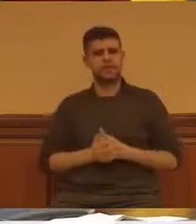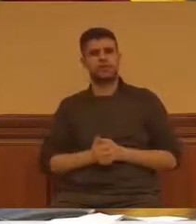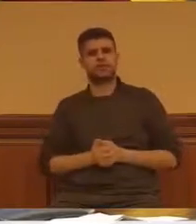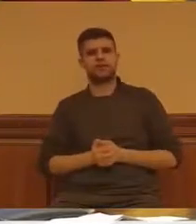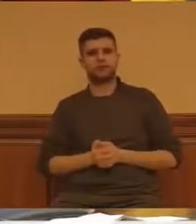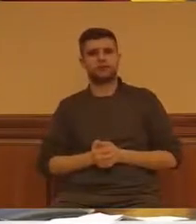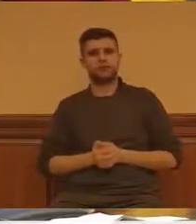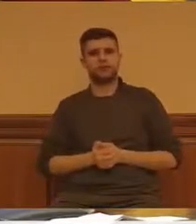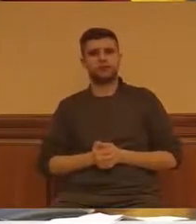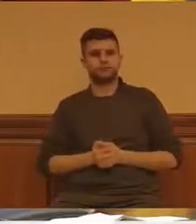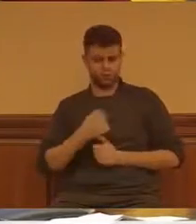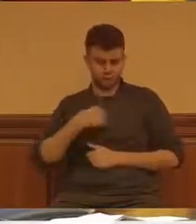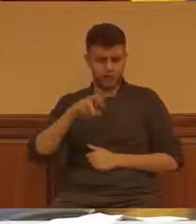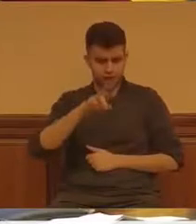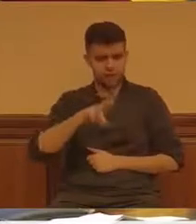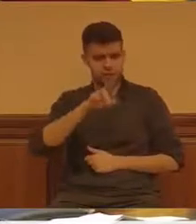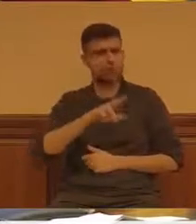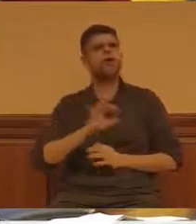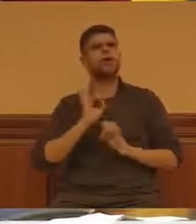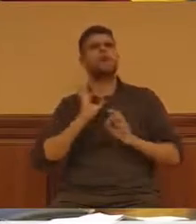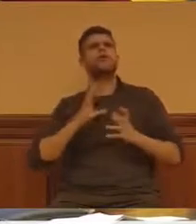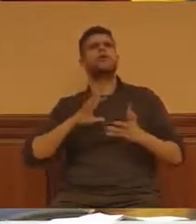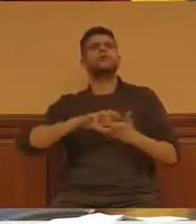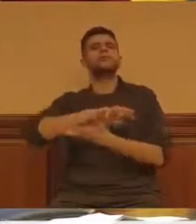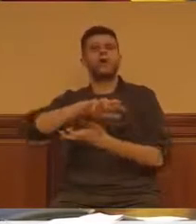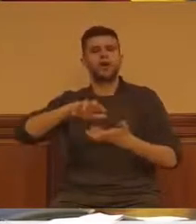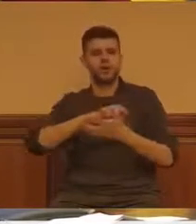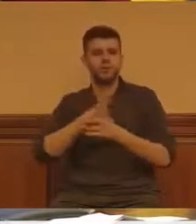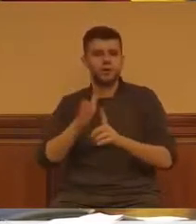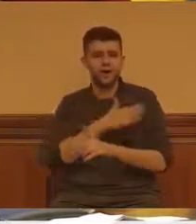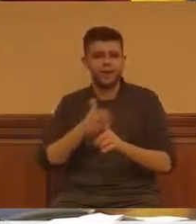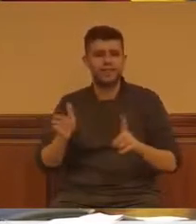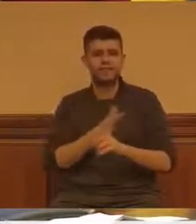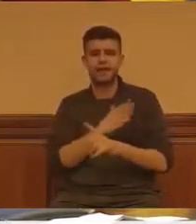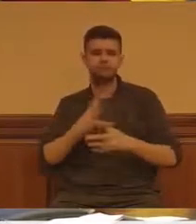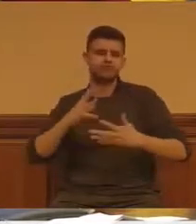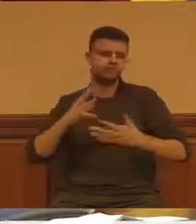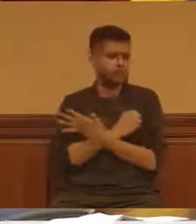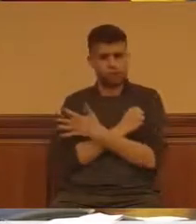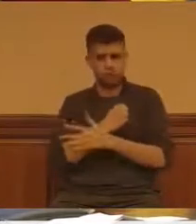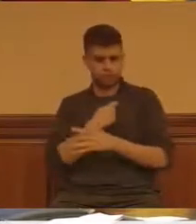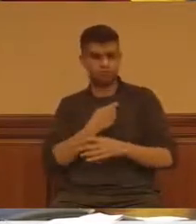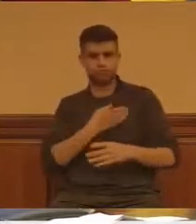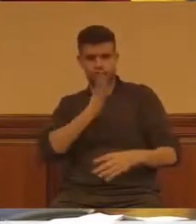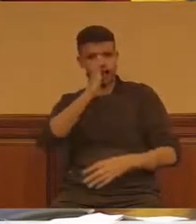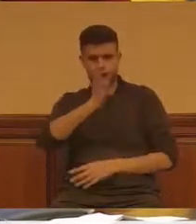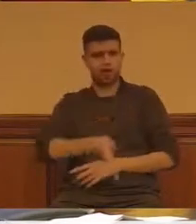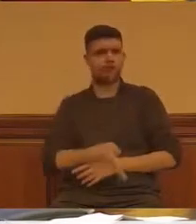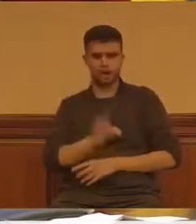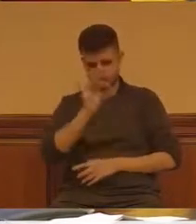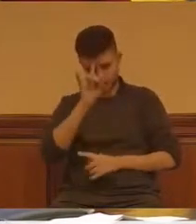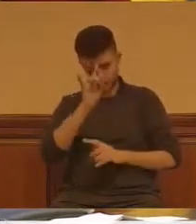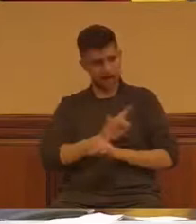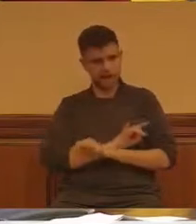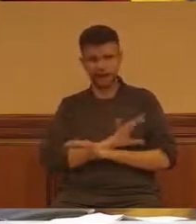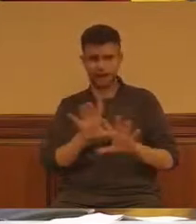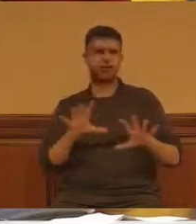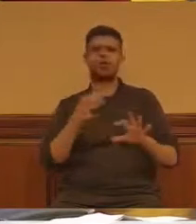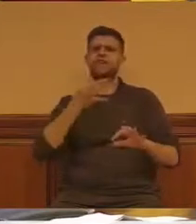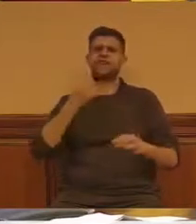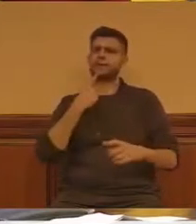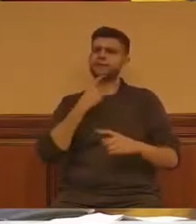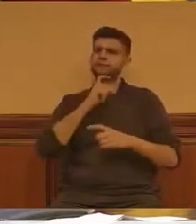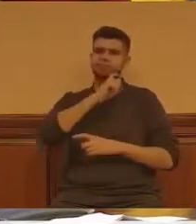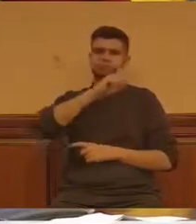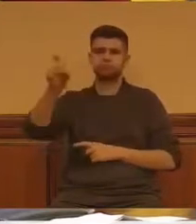rechazable y condenable, sin ambajes. Y debemos trabajar entre todas y todos para lanzar un mensaje de paz entre vecinas y